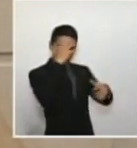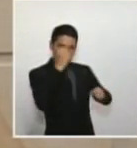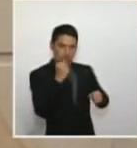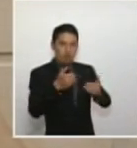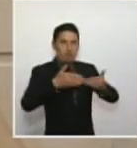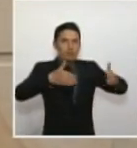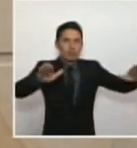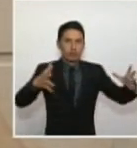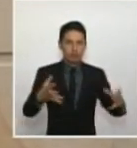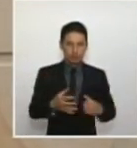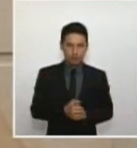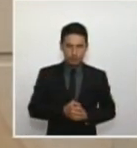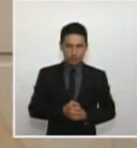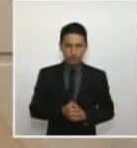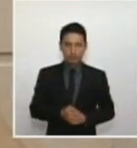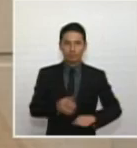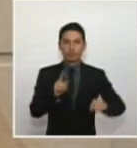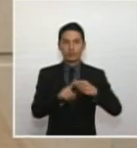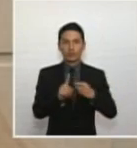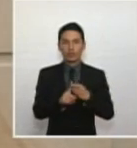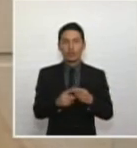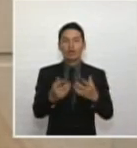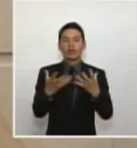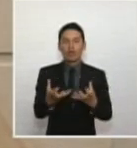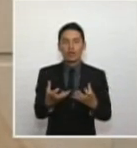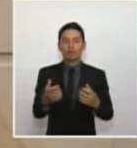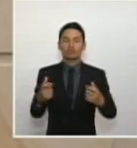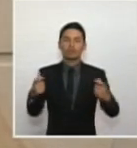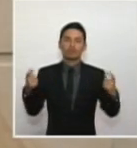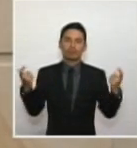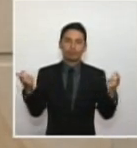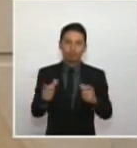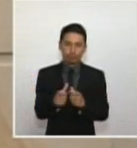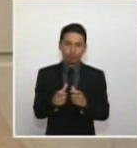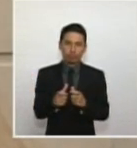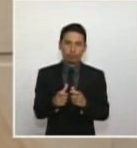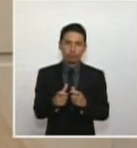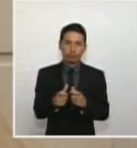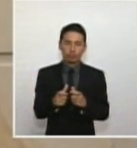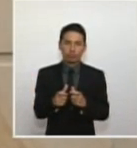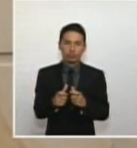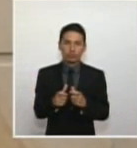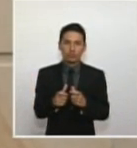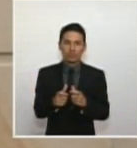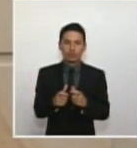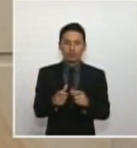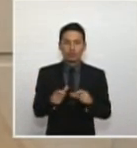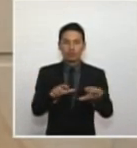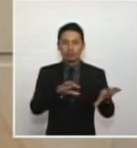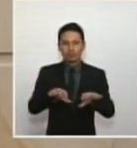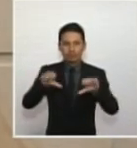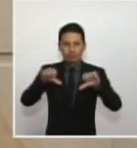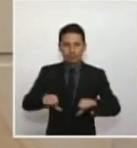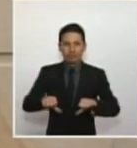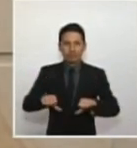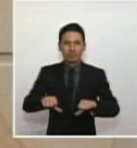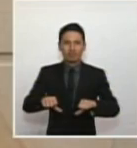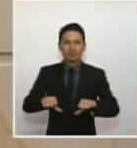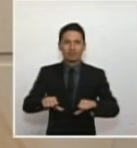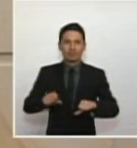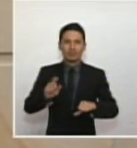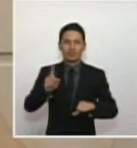Primero, se quieren reducir prácticamente los delitos cuyo conocimiento